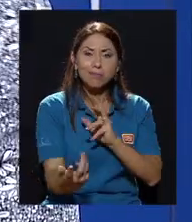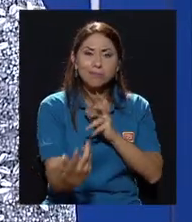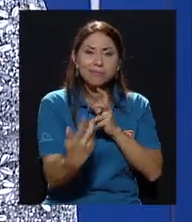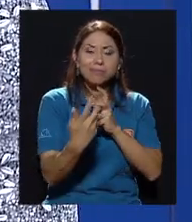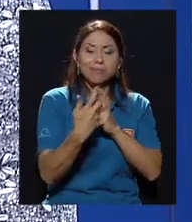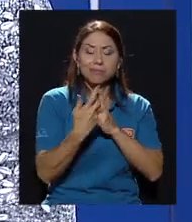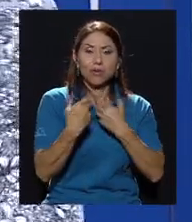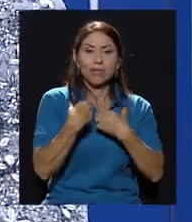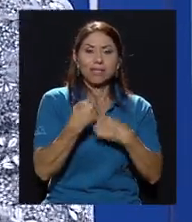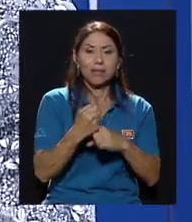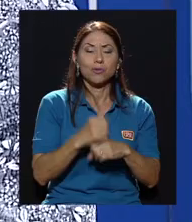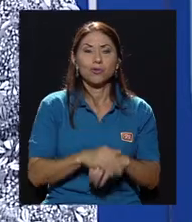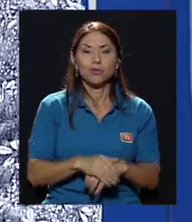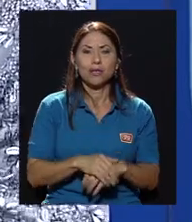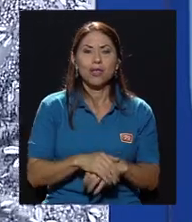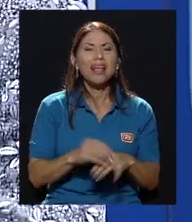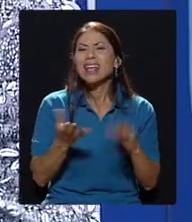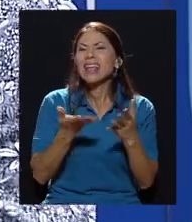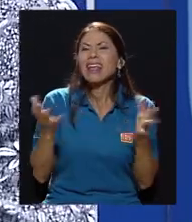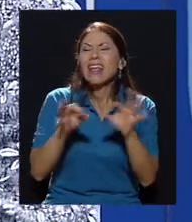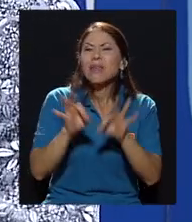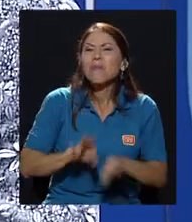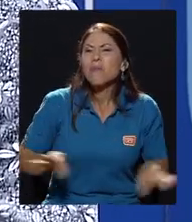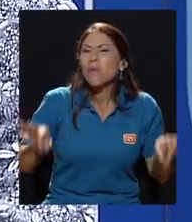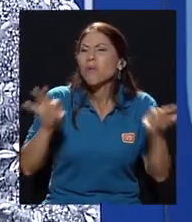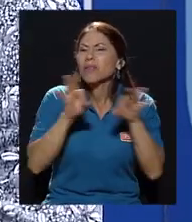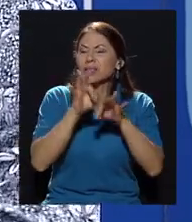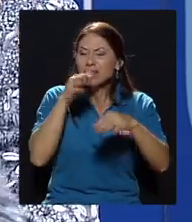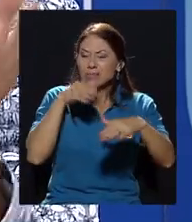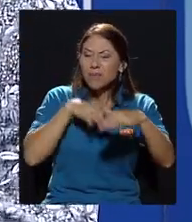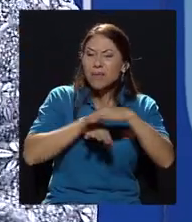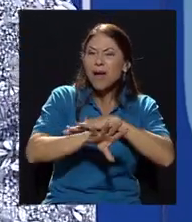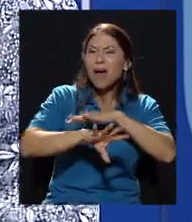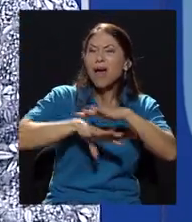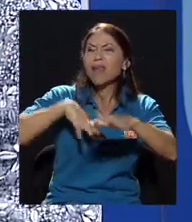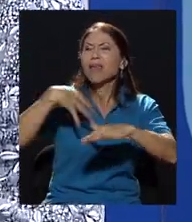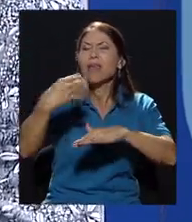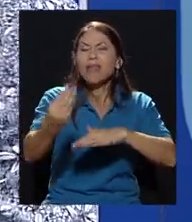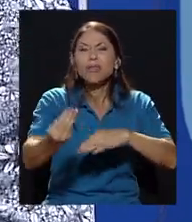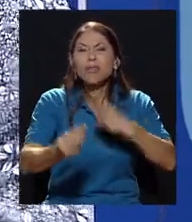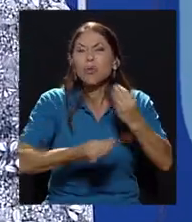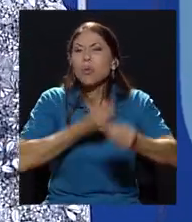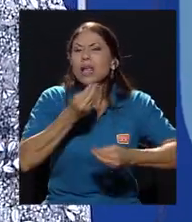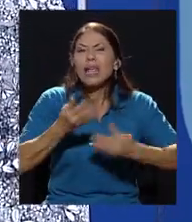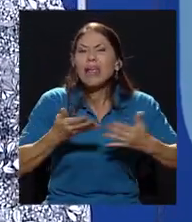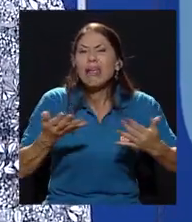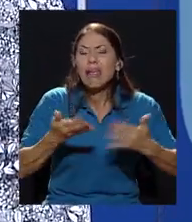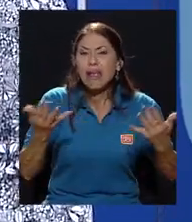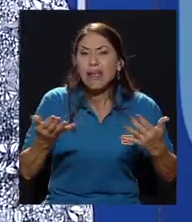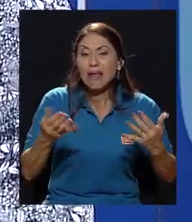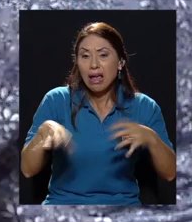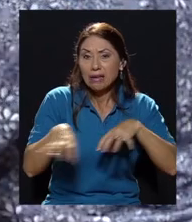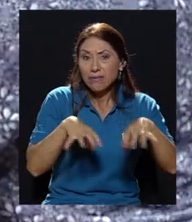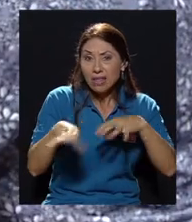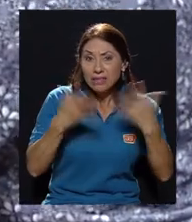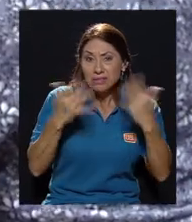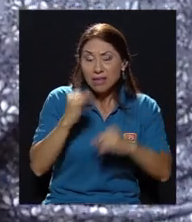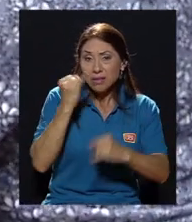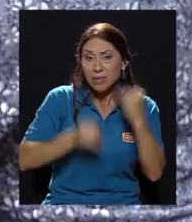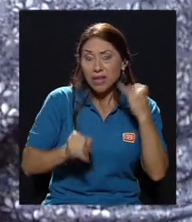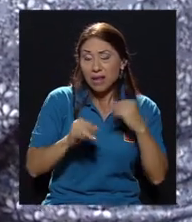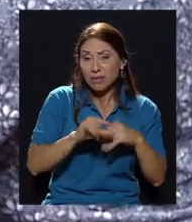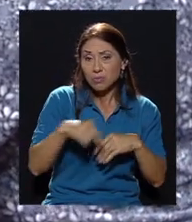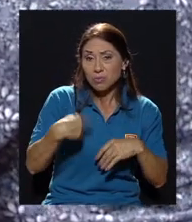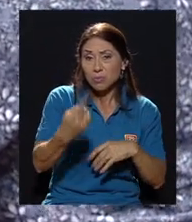de importante, al fin y al cabo, tiene tanto el interno como el externo toda esta semana de actividades que ya termina el fin de semana? Claro.